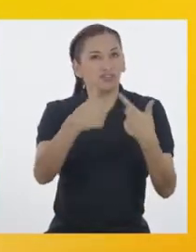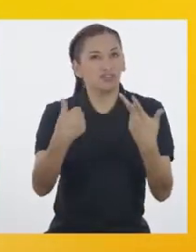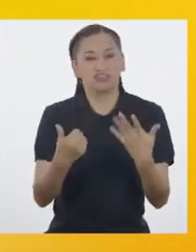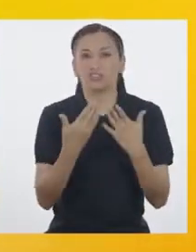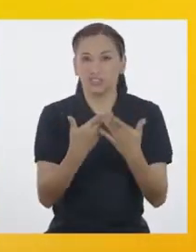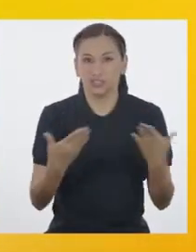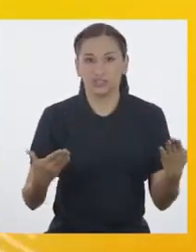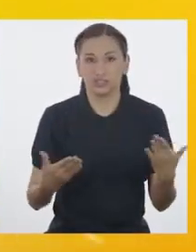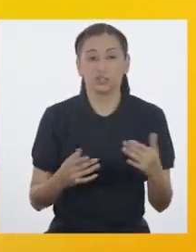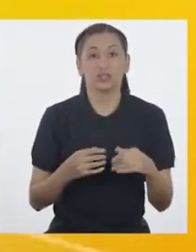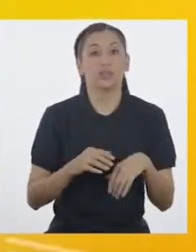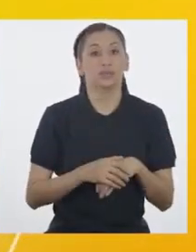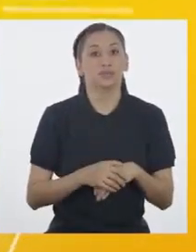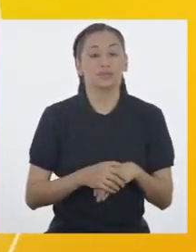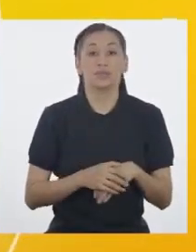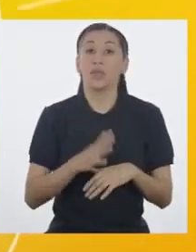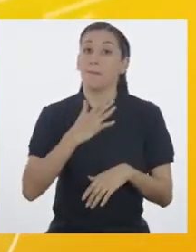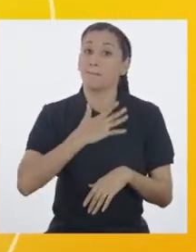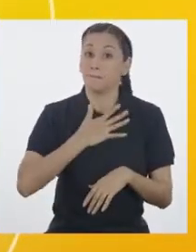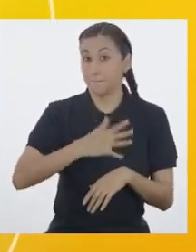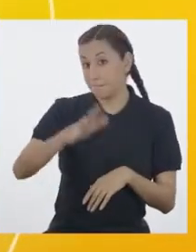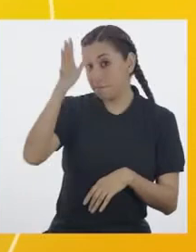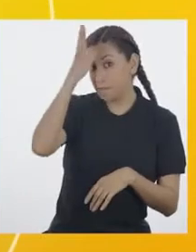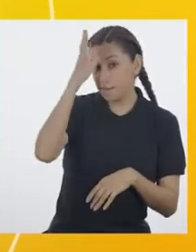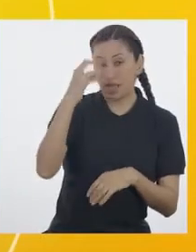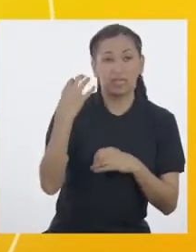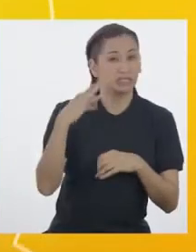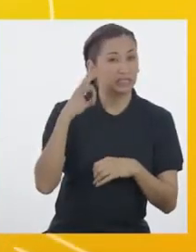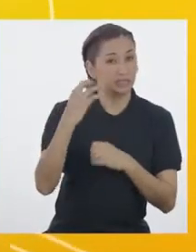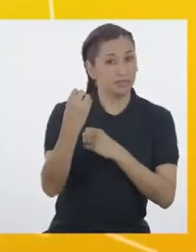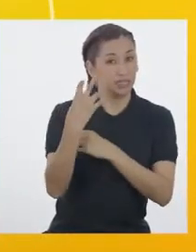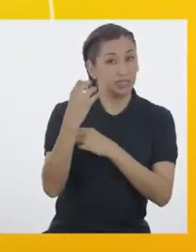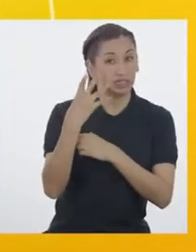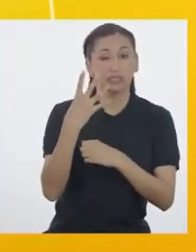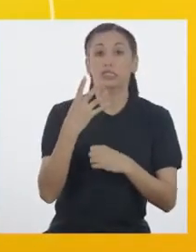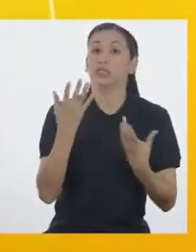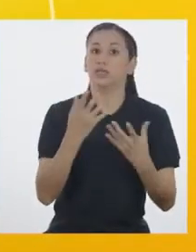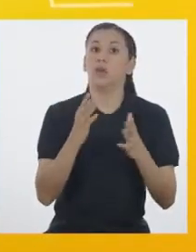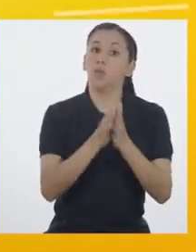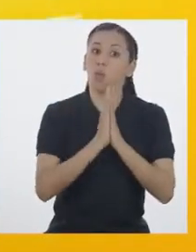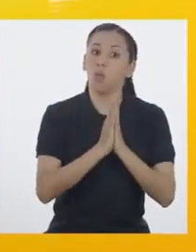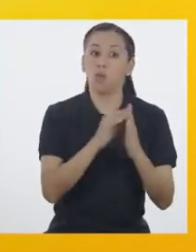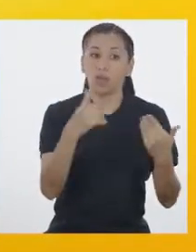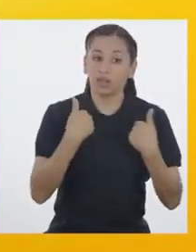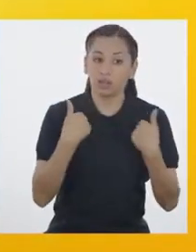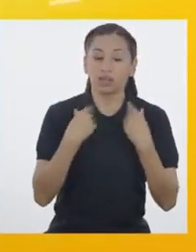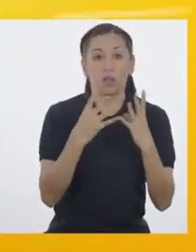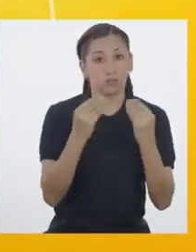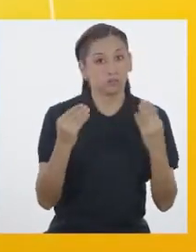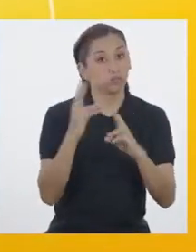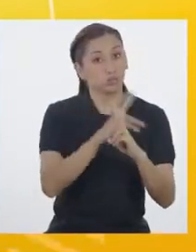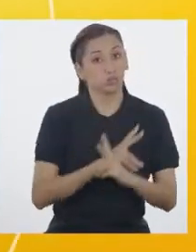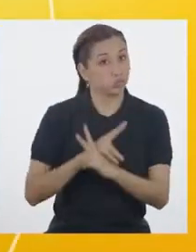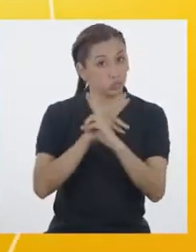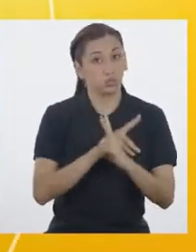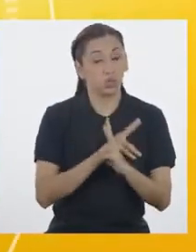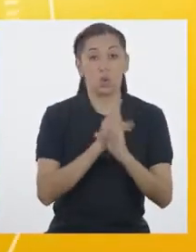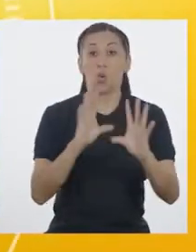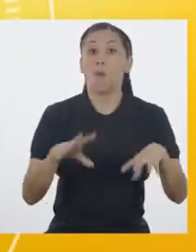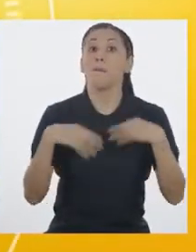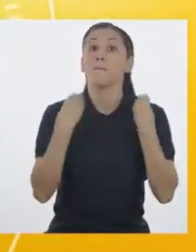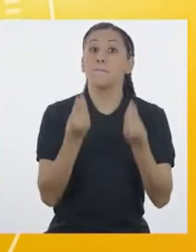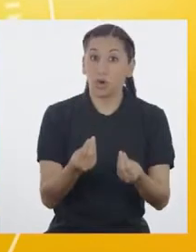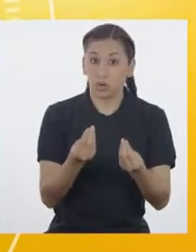otras cosas Aún mi papá me sigue diciendo que tenga mucho cuidado Porque